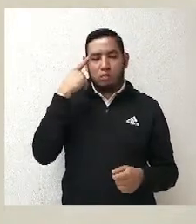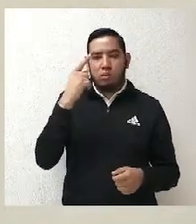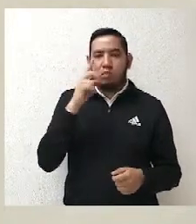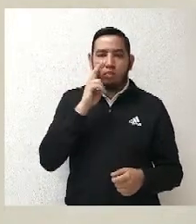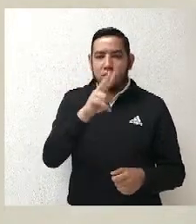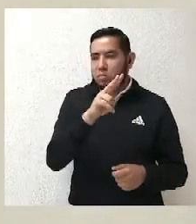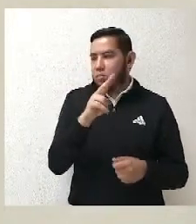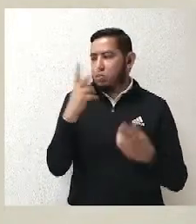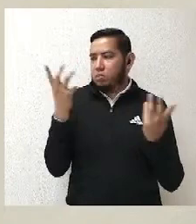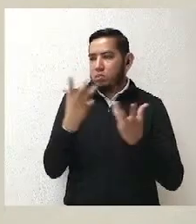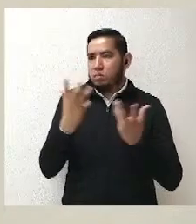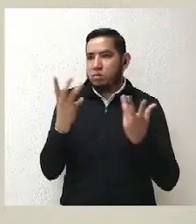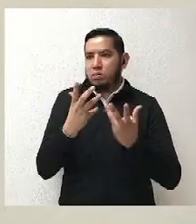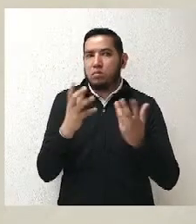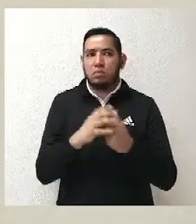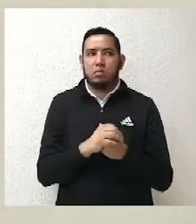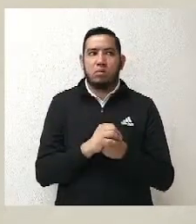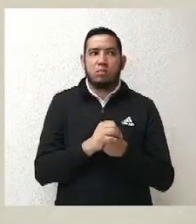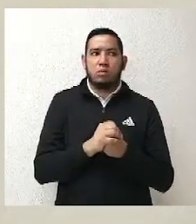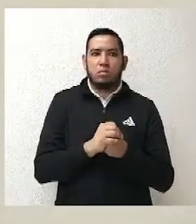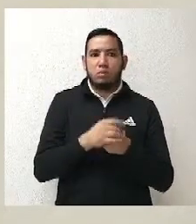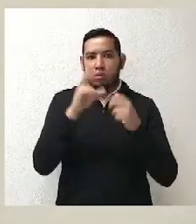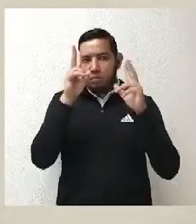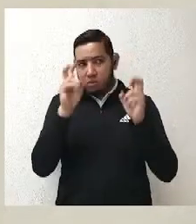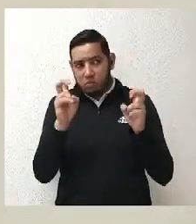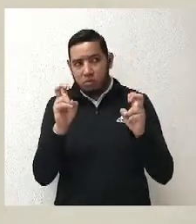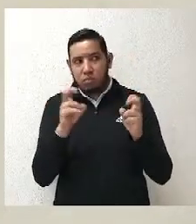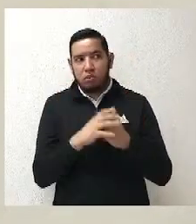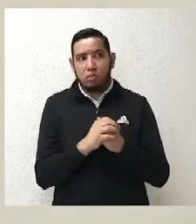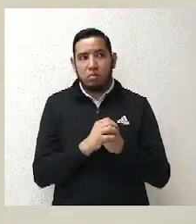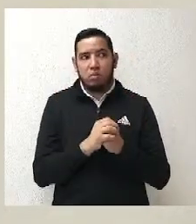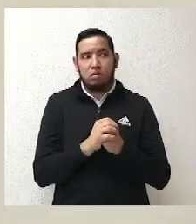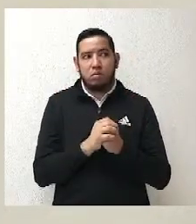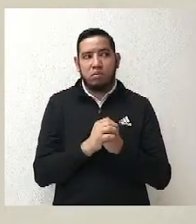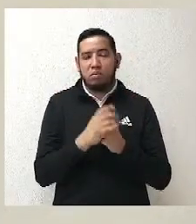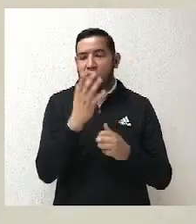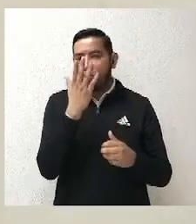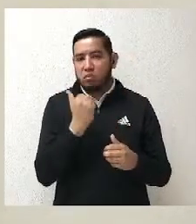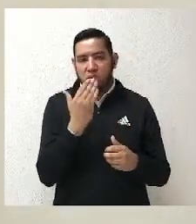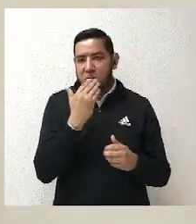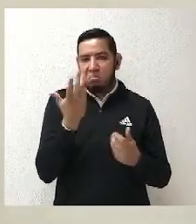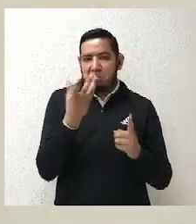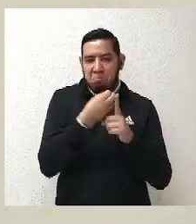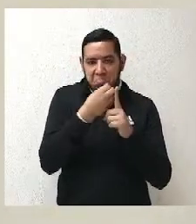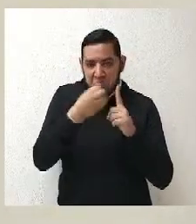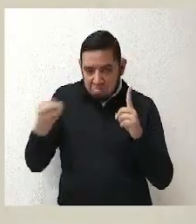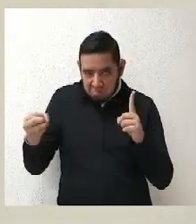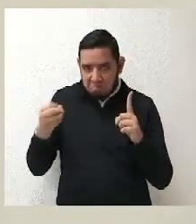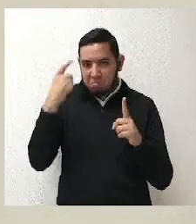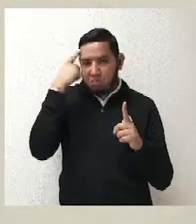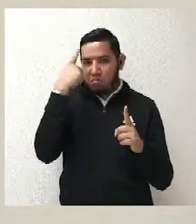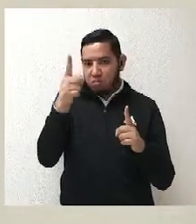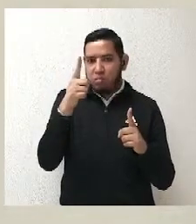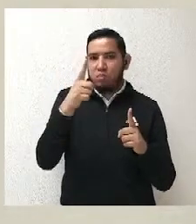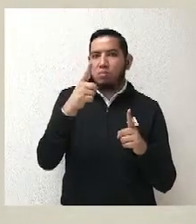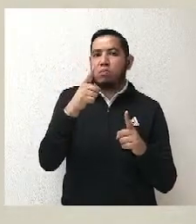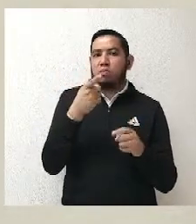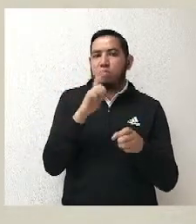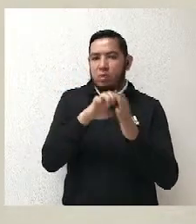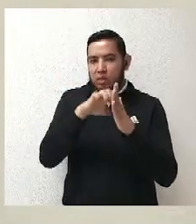donde sí dijimos que Morena no había mecanismos para garantizar la paridad de